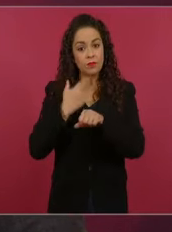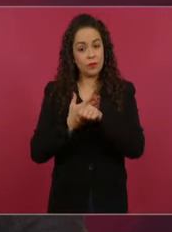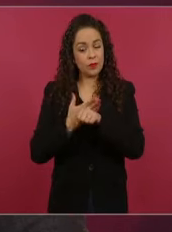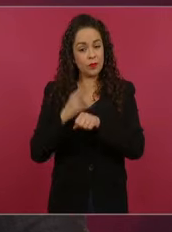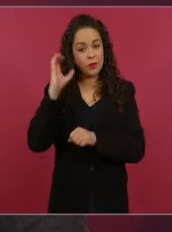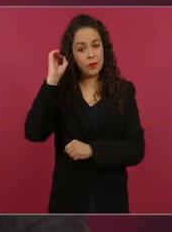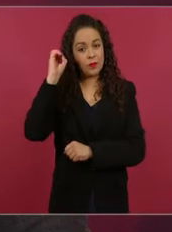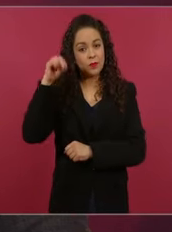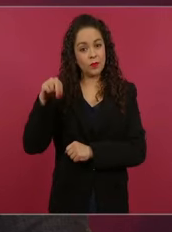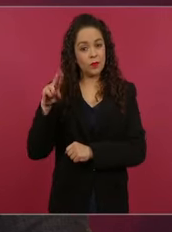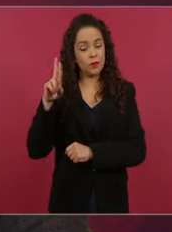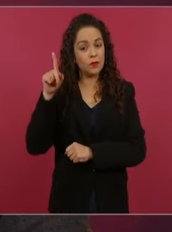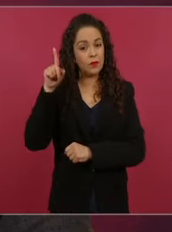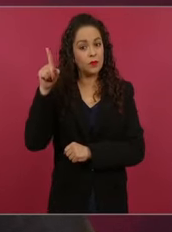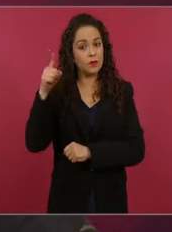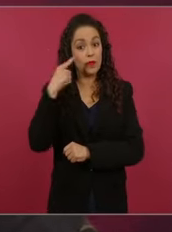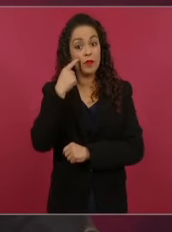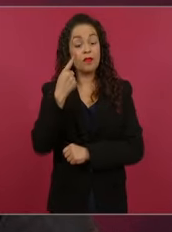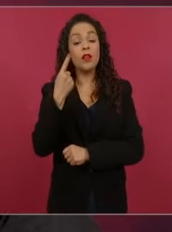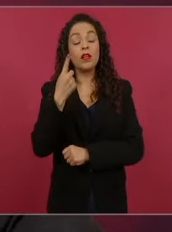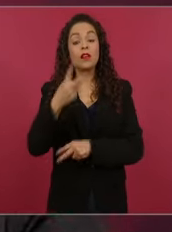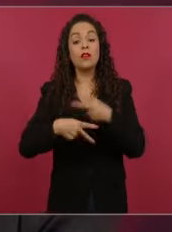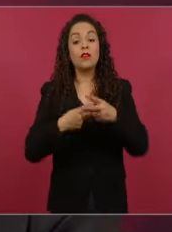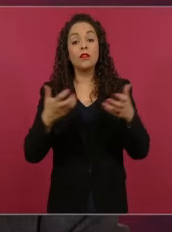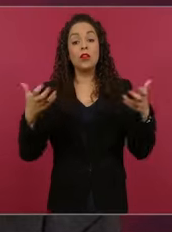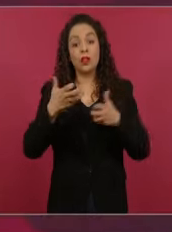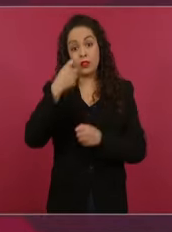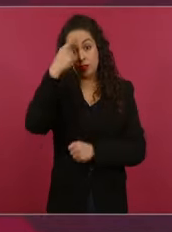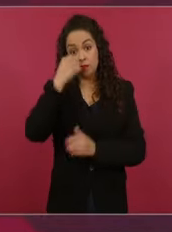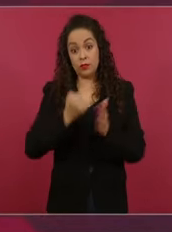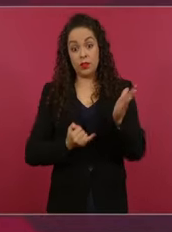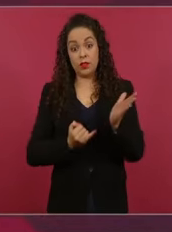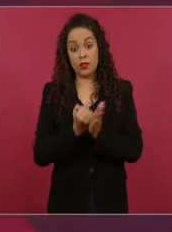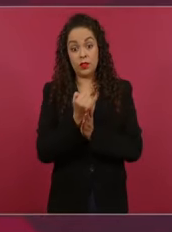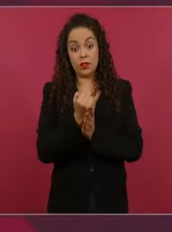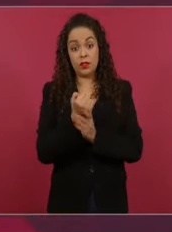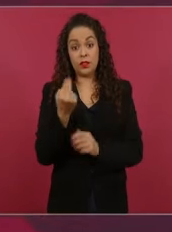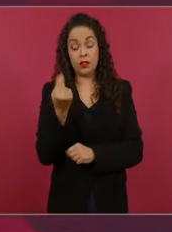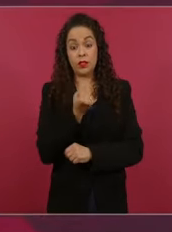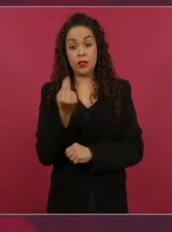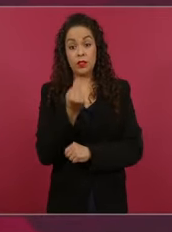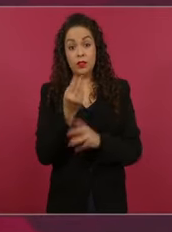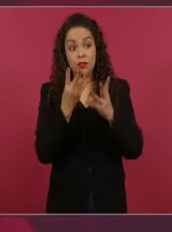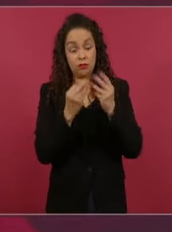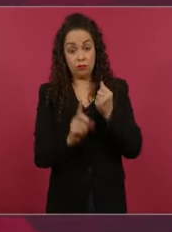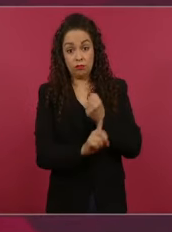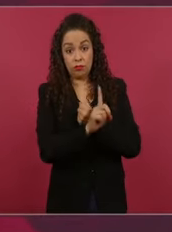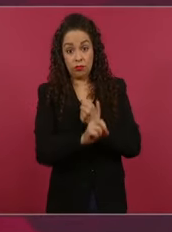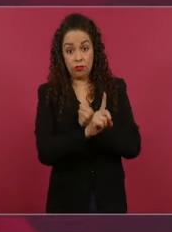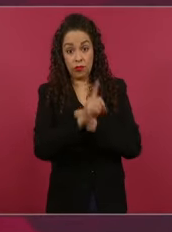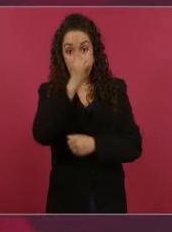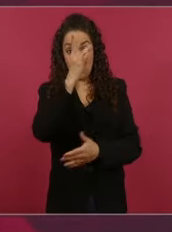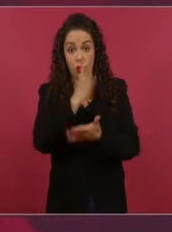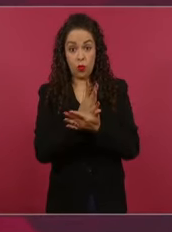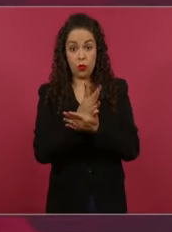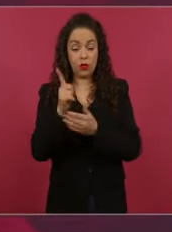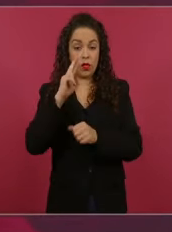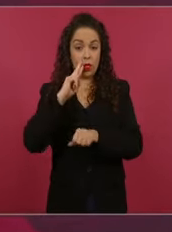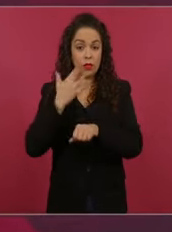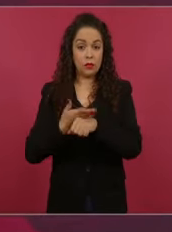no sólo el Consejo de Seguridad de Naciones Unidas, porque